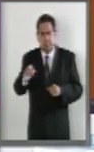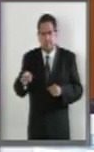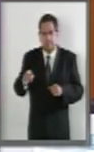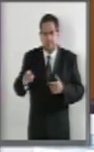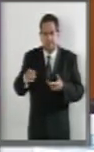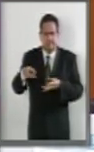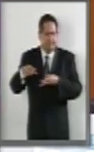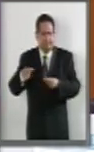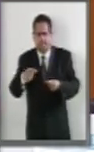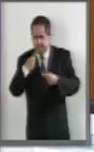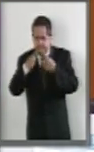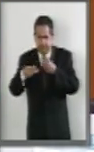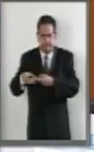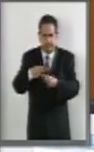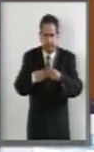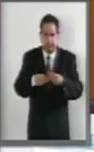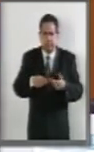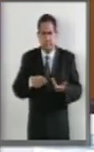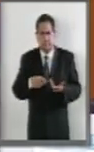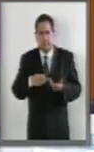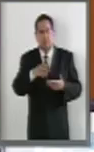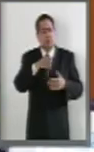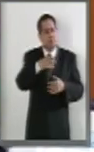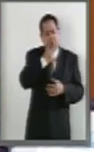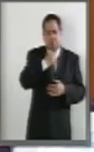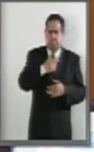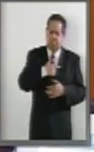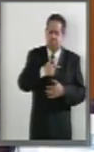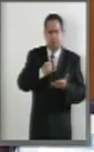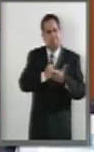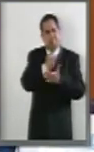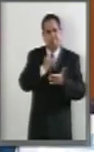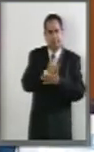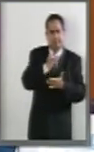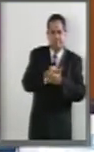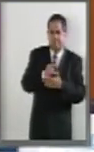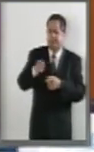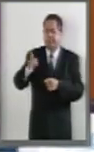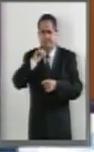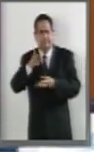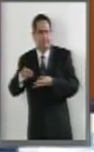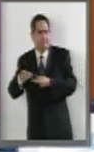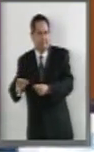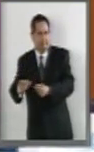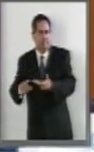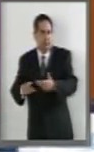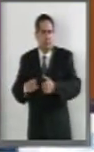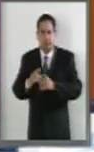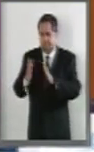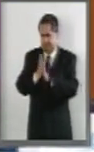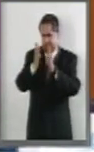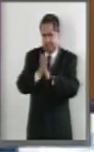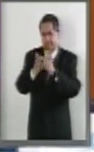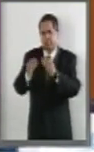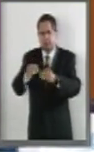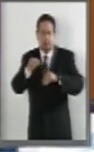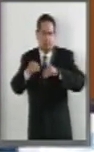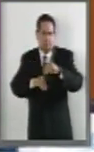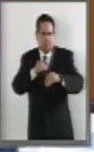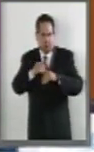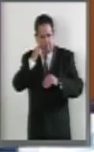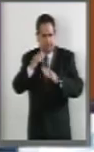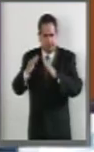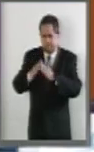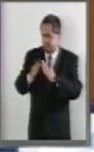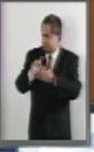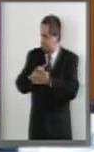del gasto y los hombres a veces son los del gusto, son las que toman las decisiones. Y hoy que son las que participan mucho más, se quedan en casa,